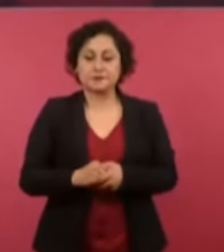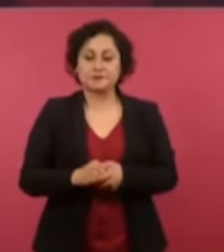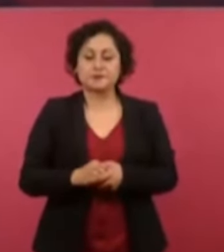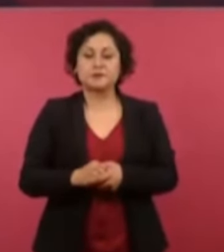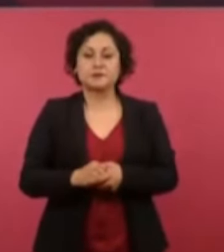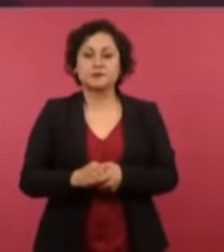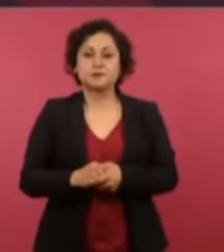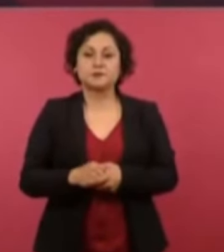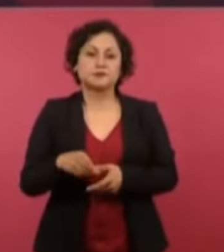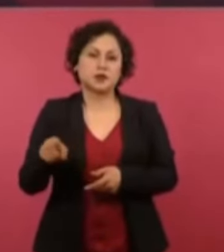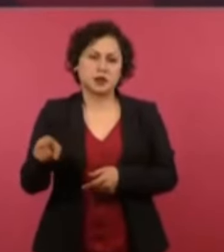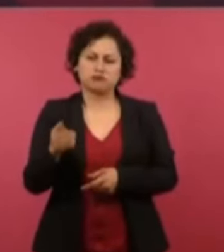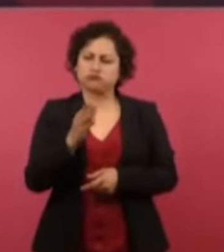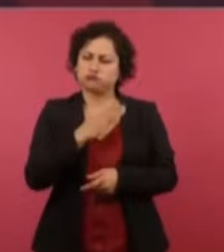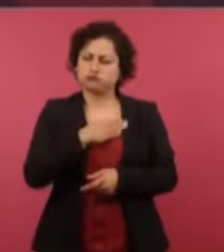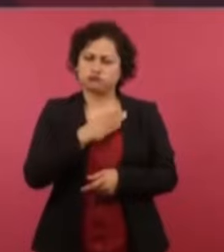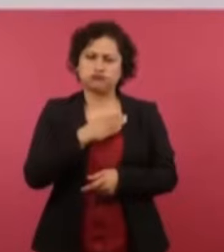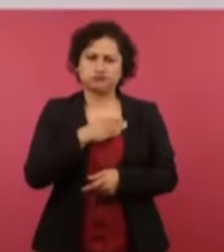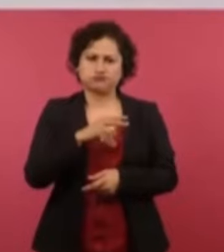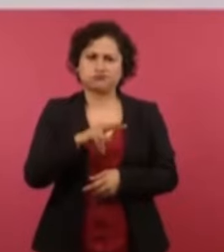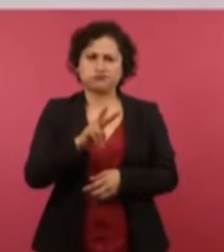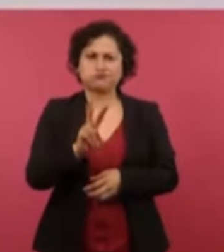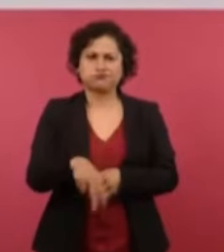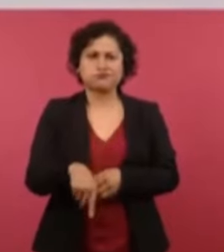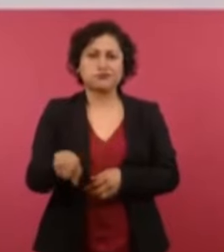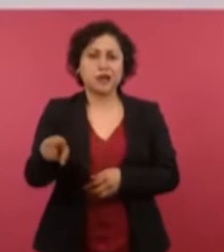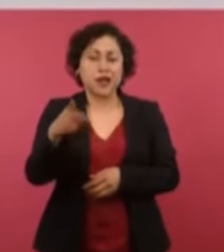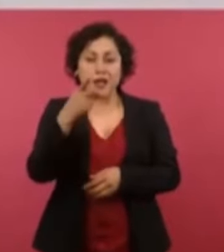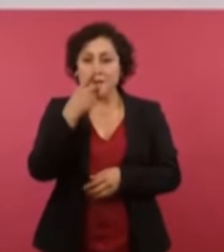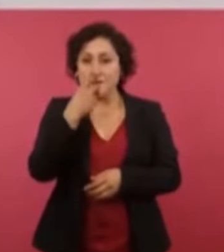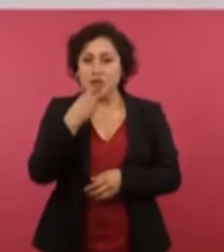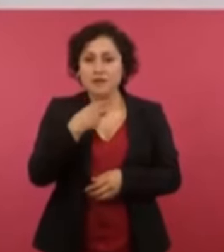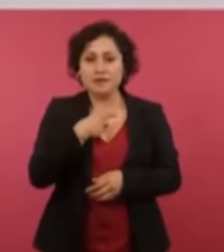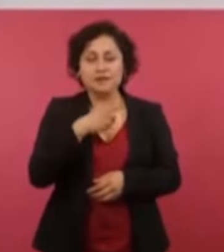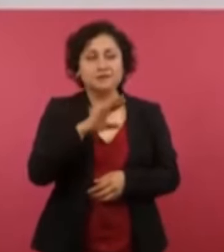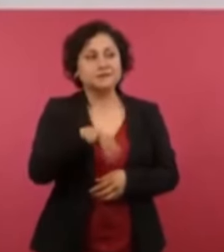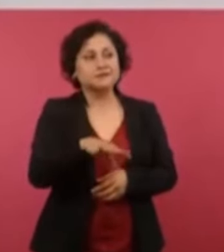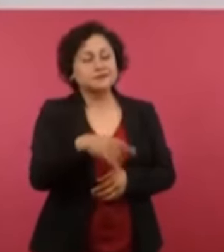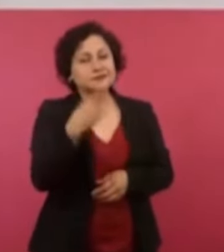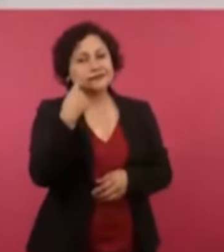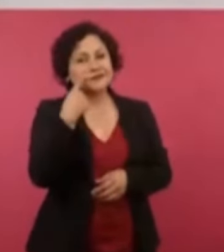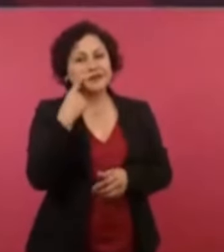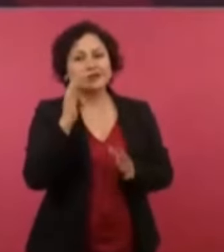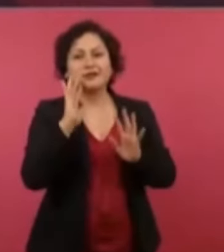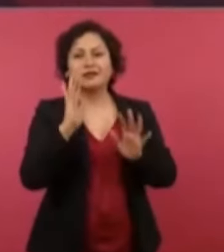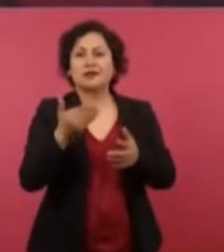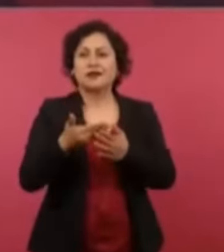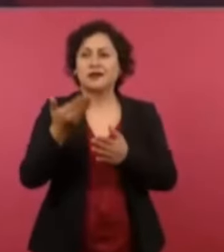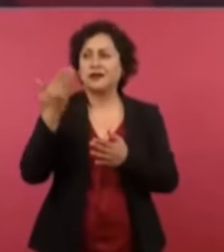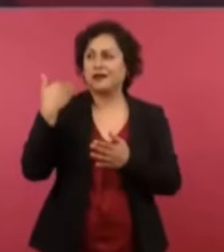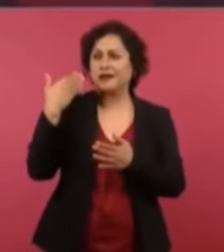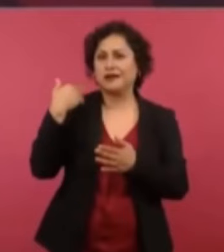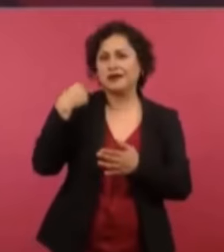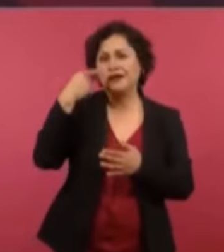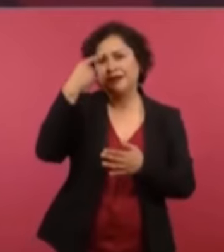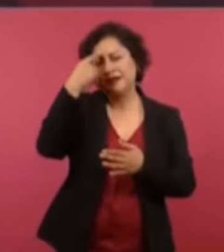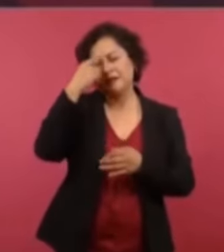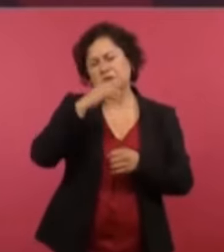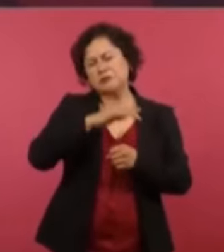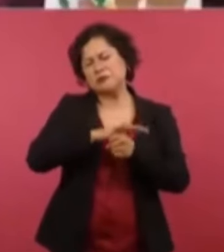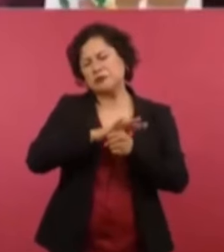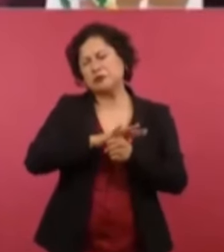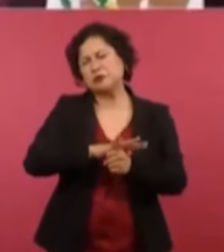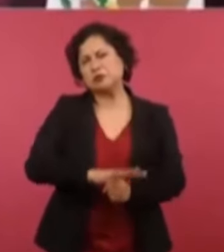es muy buena persona, decía, es que tenemos mucha presión ya, de los